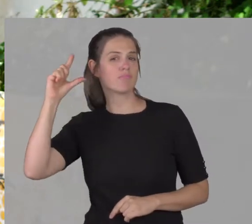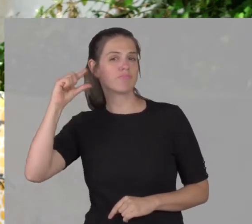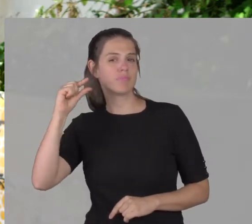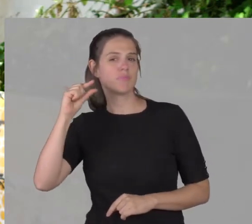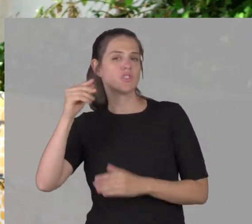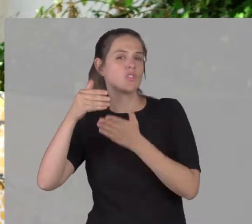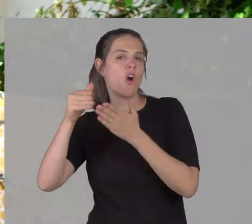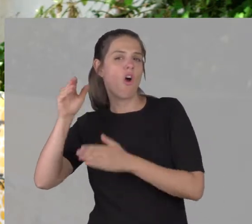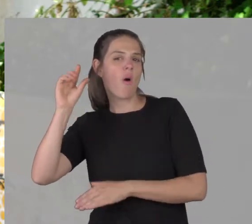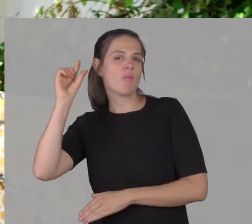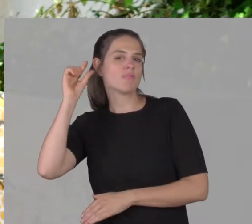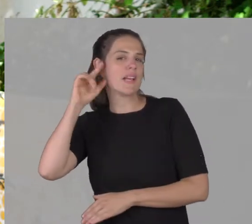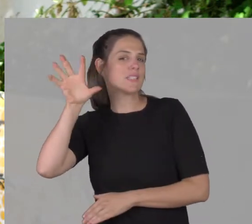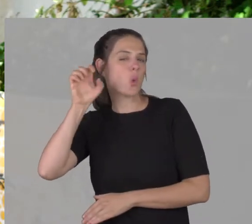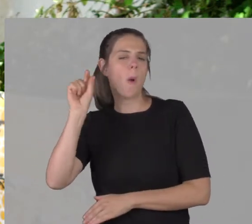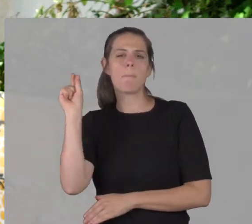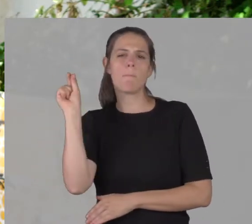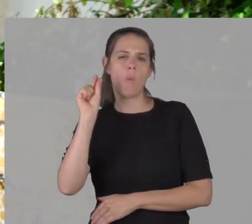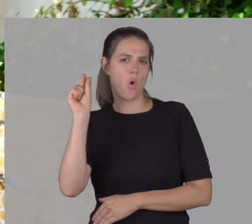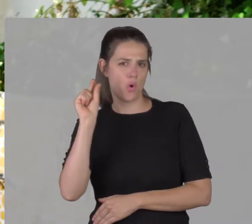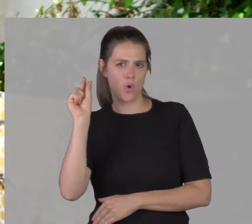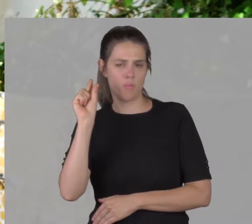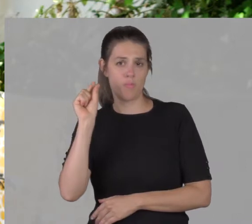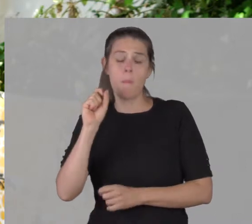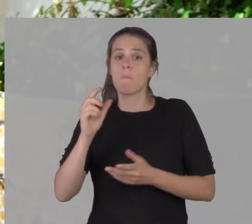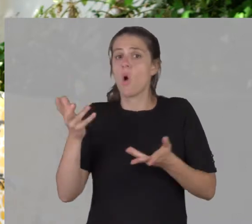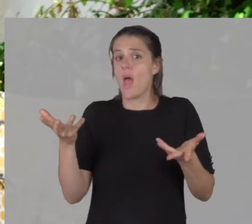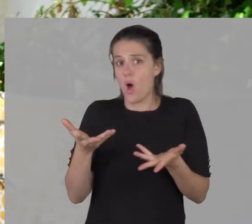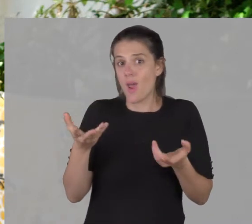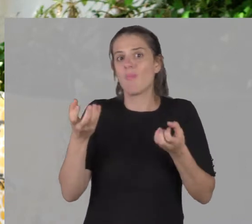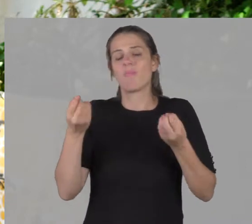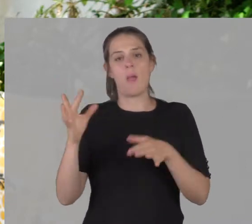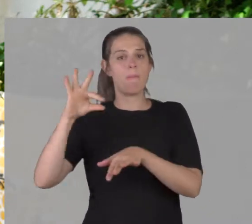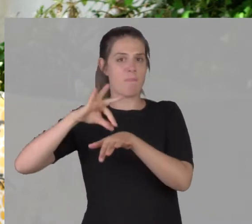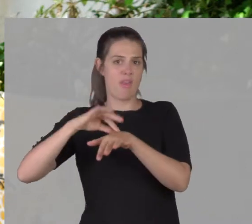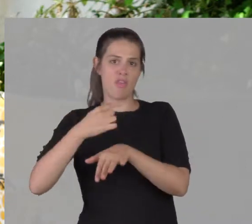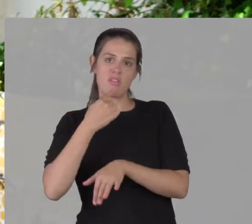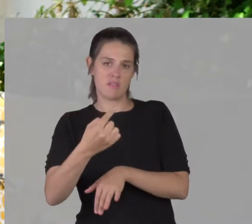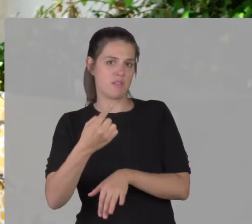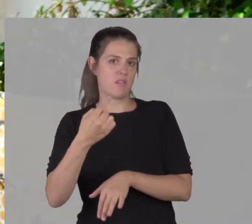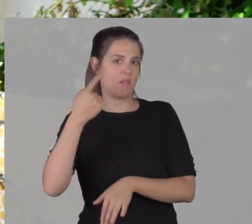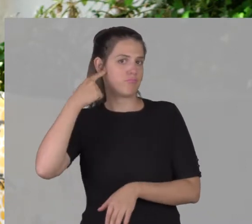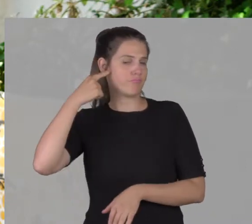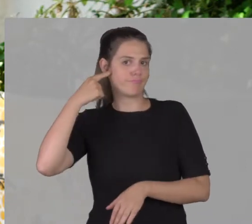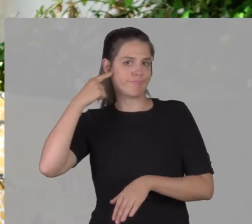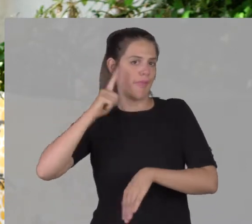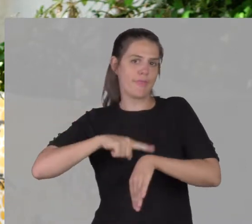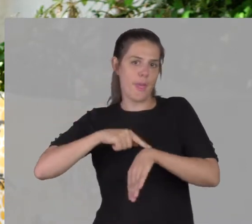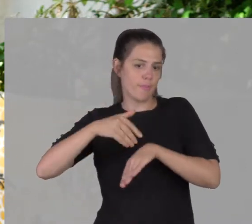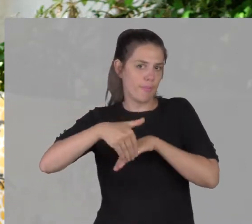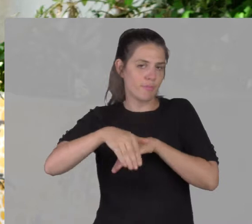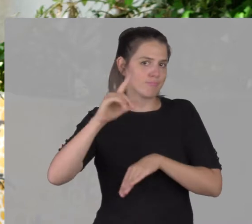poco remanente auditivo por ahora, porque médicamente está diagnosticado que